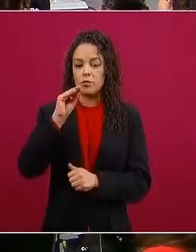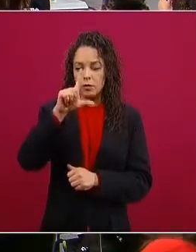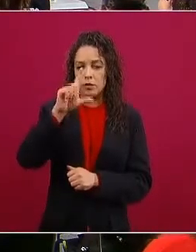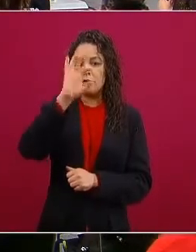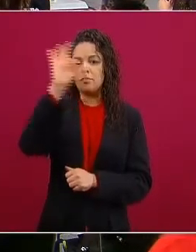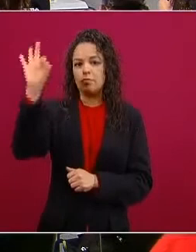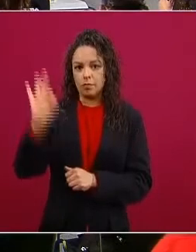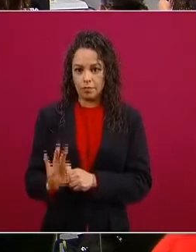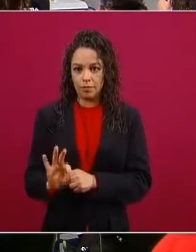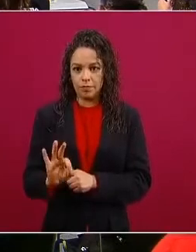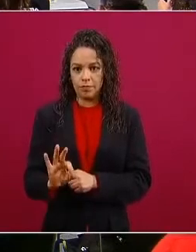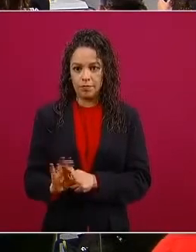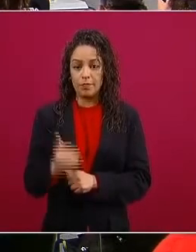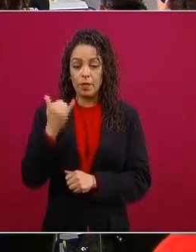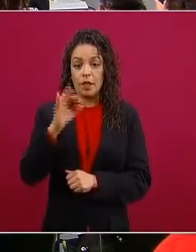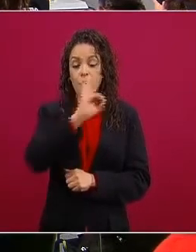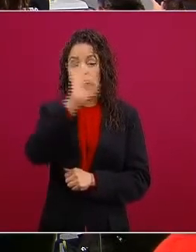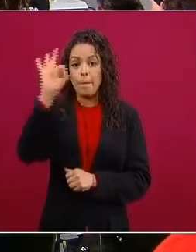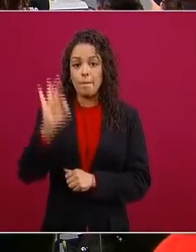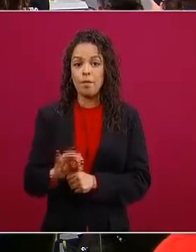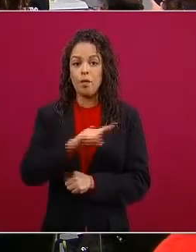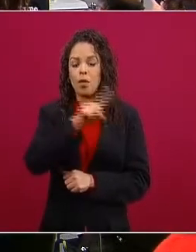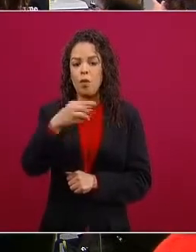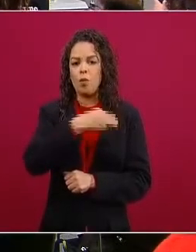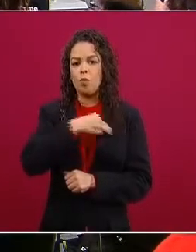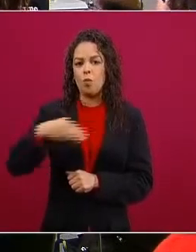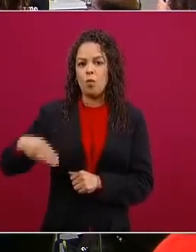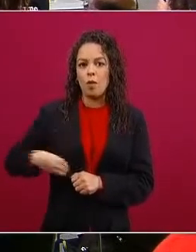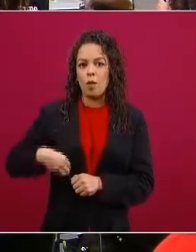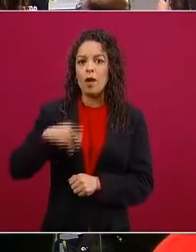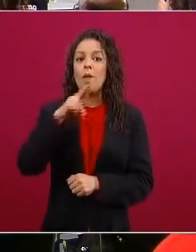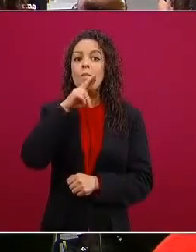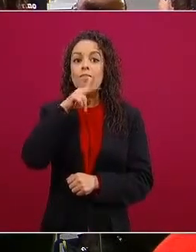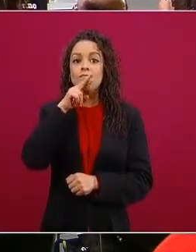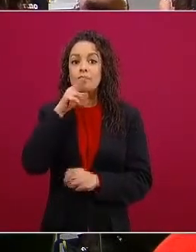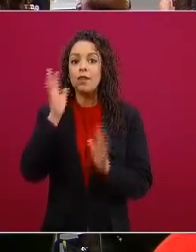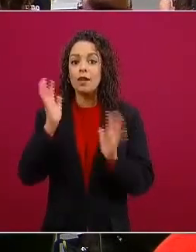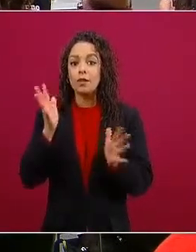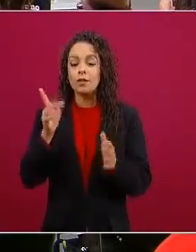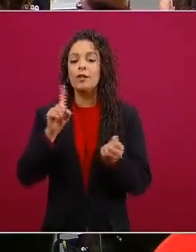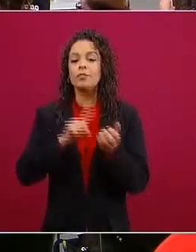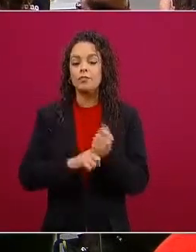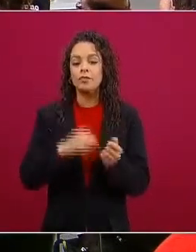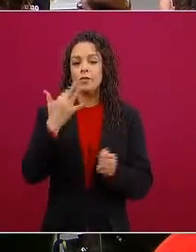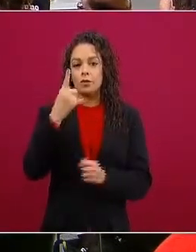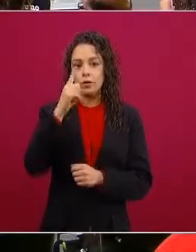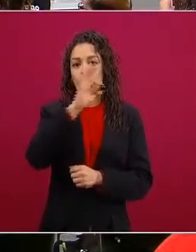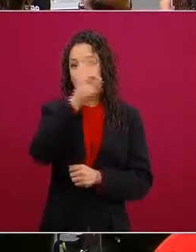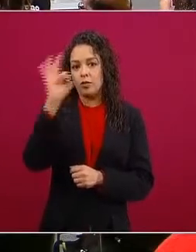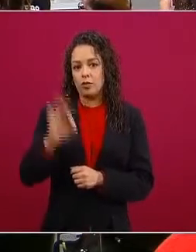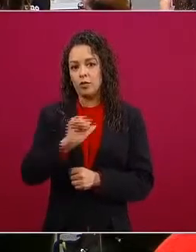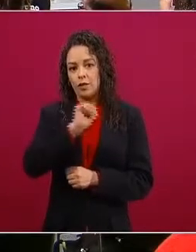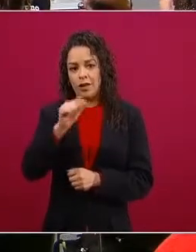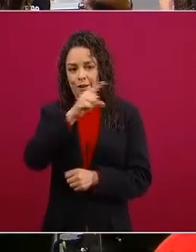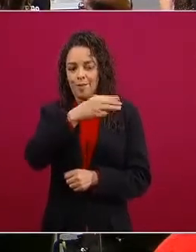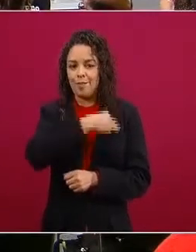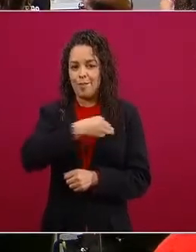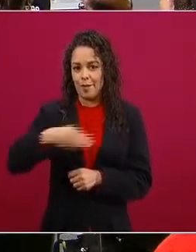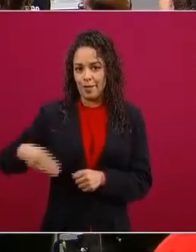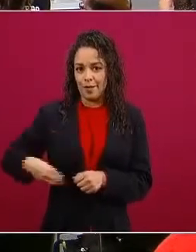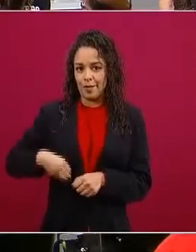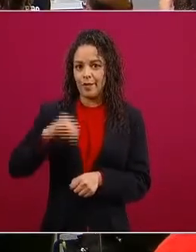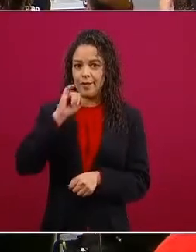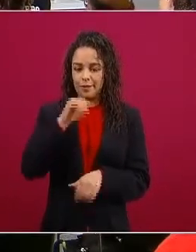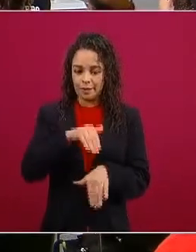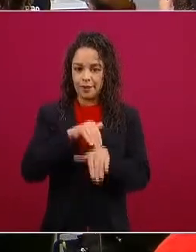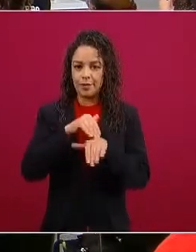de municipios que mejoraron su cumplimiento respecto a la semana última es el 51% de los municipios que están tomando